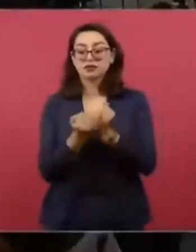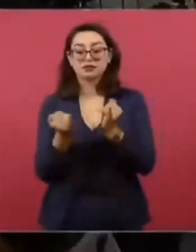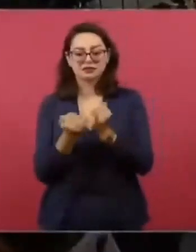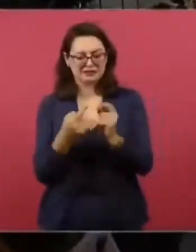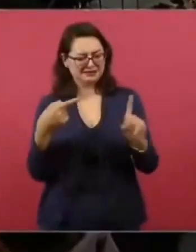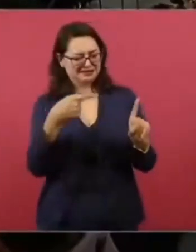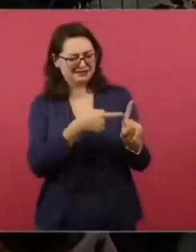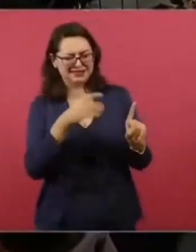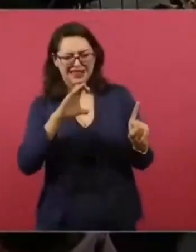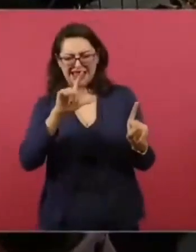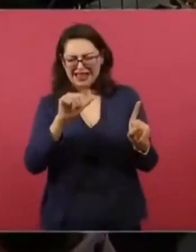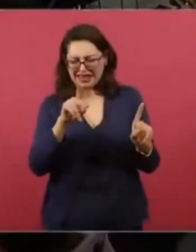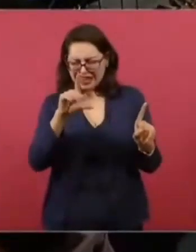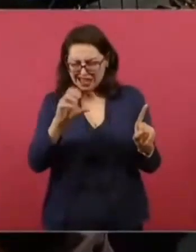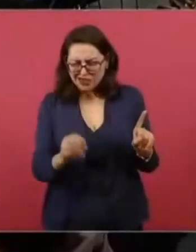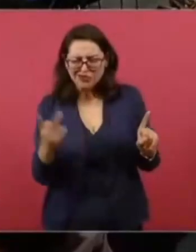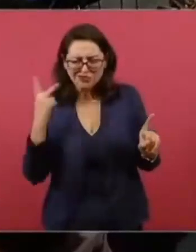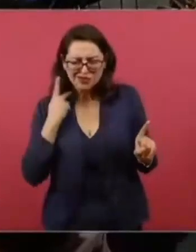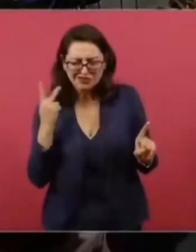Claudio, de eso?